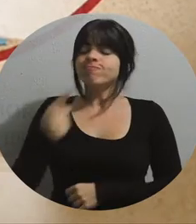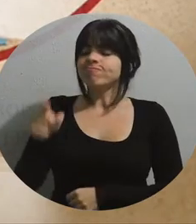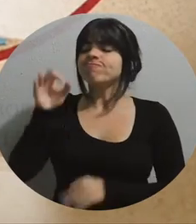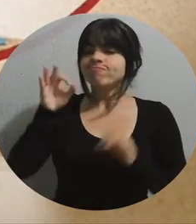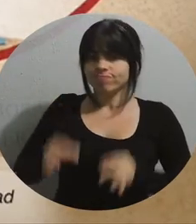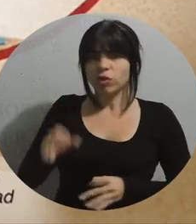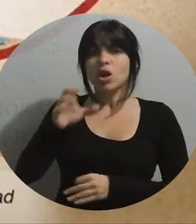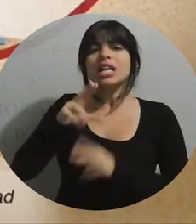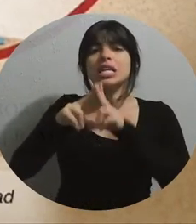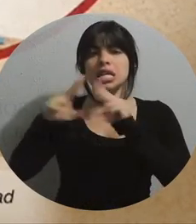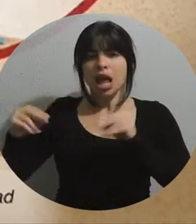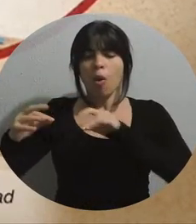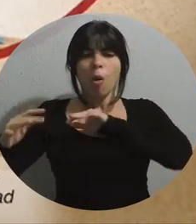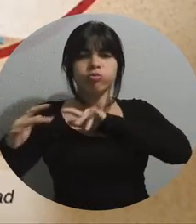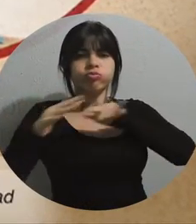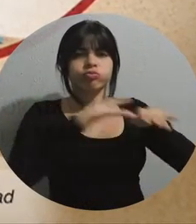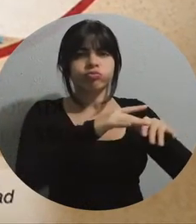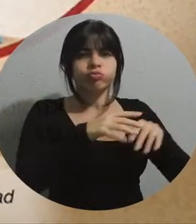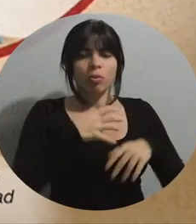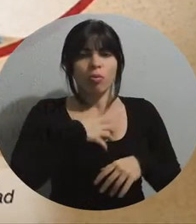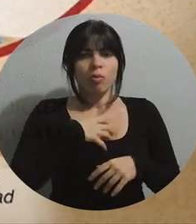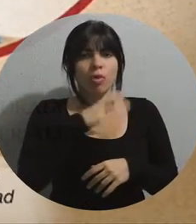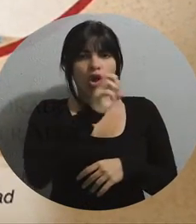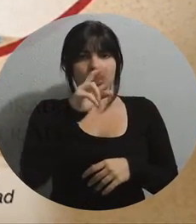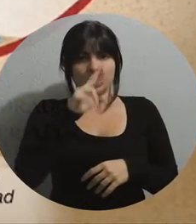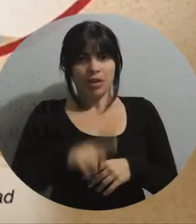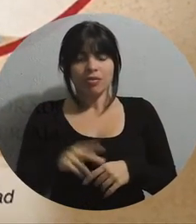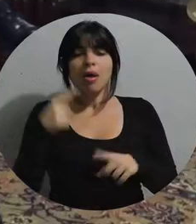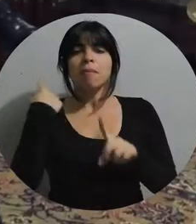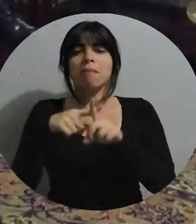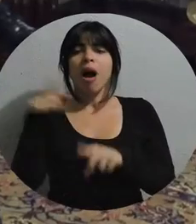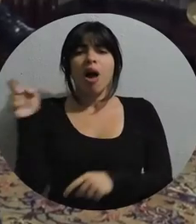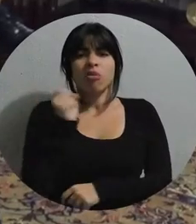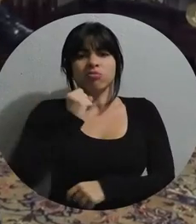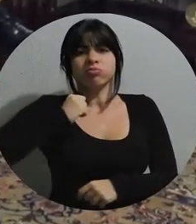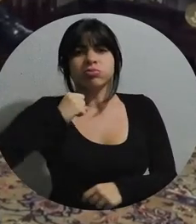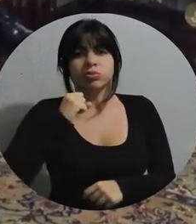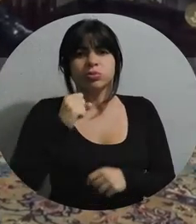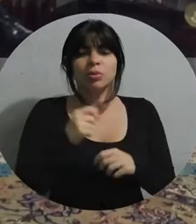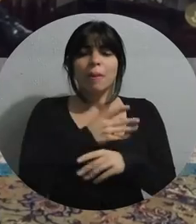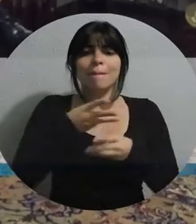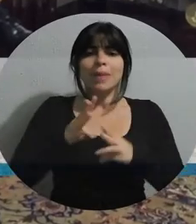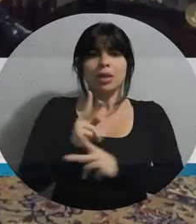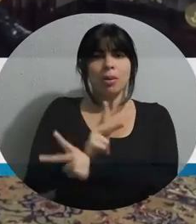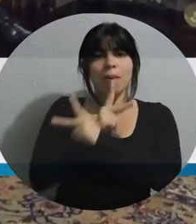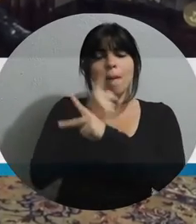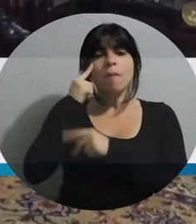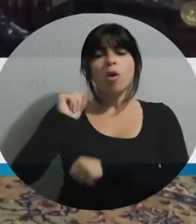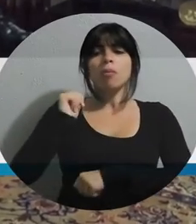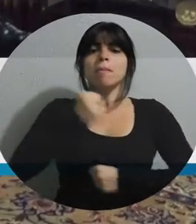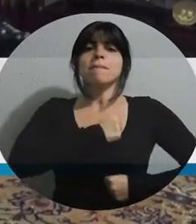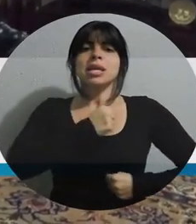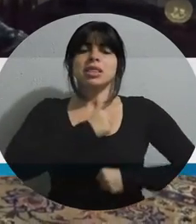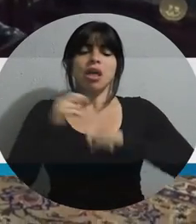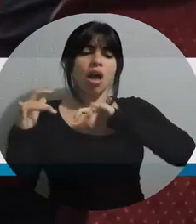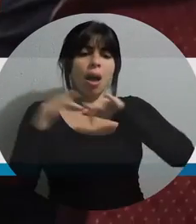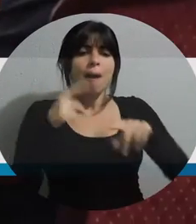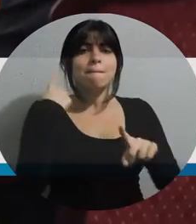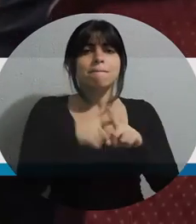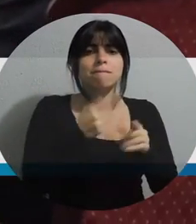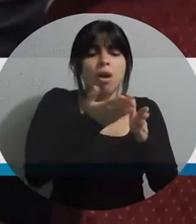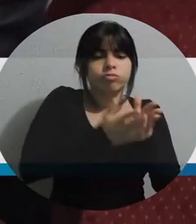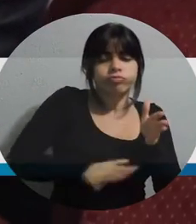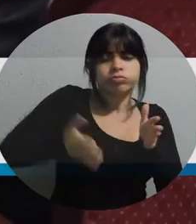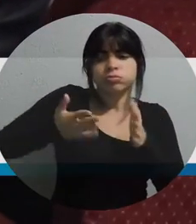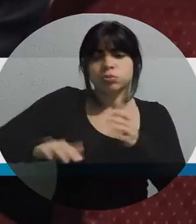Nicaragua violó la soberanía tica y que infringió las medidas cautelares al establecer presencia militar y abrir dos caños en el